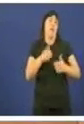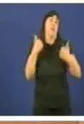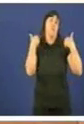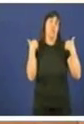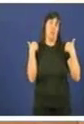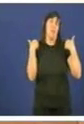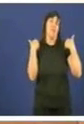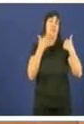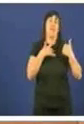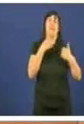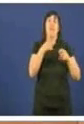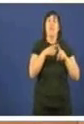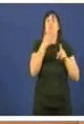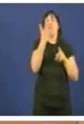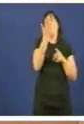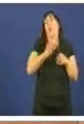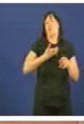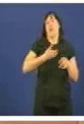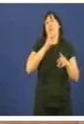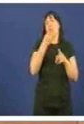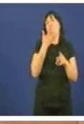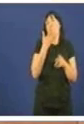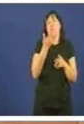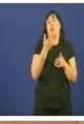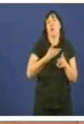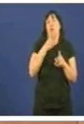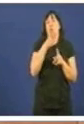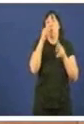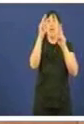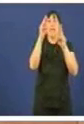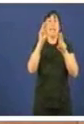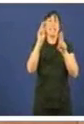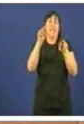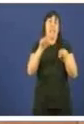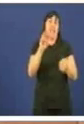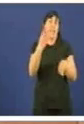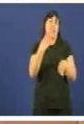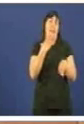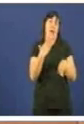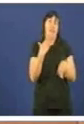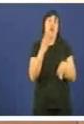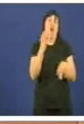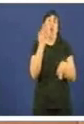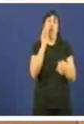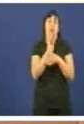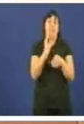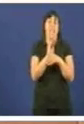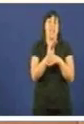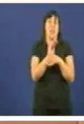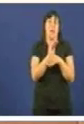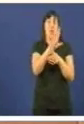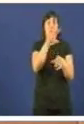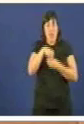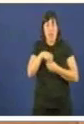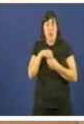non impedir que un Concello poda ter unha residencia a terceira edade ou unha guardería se non está dentro do